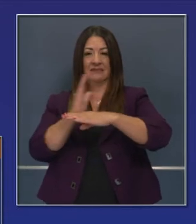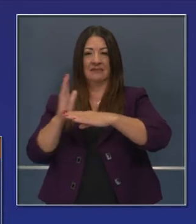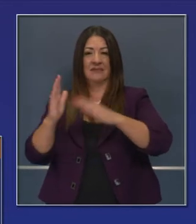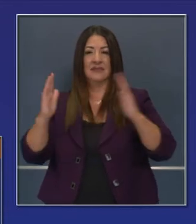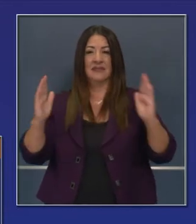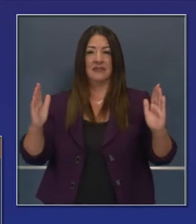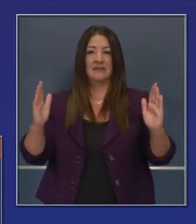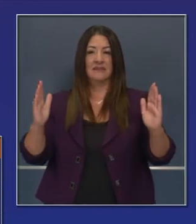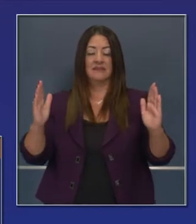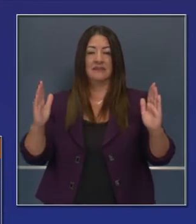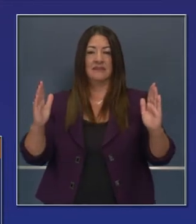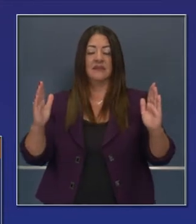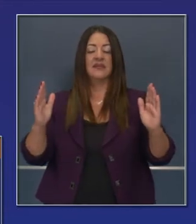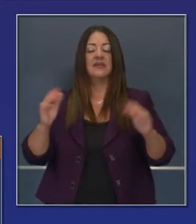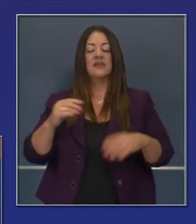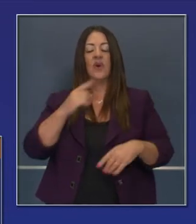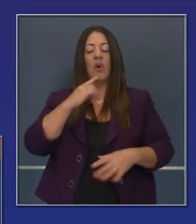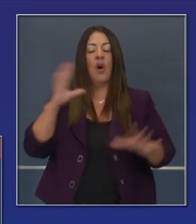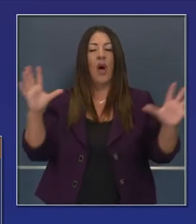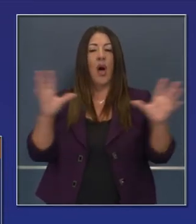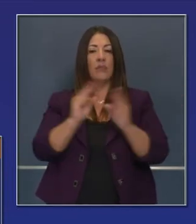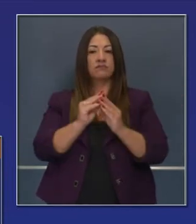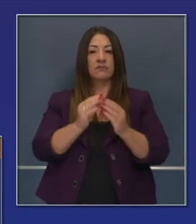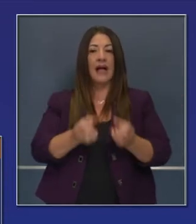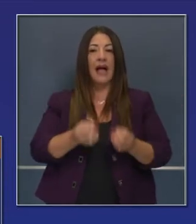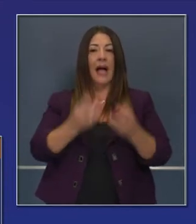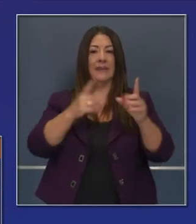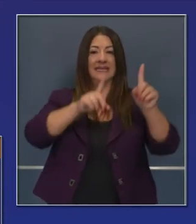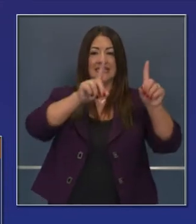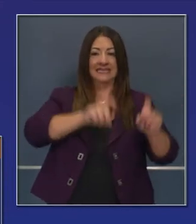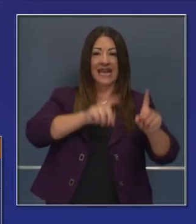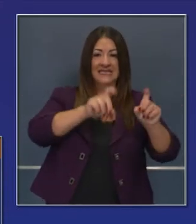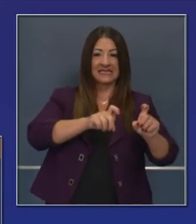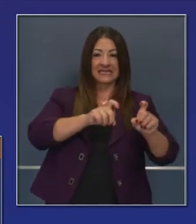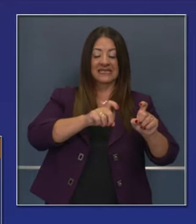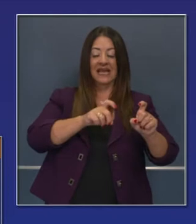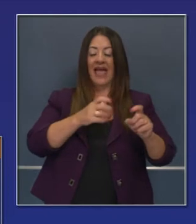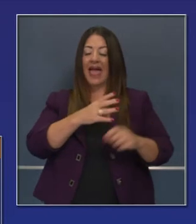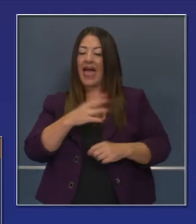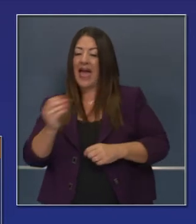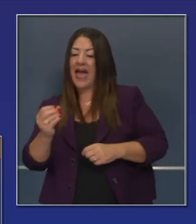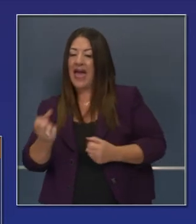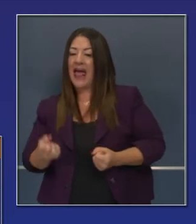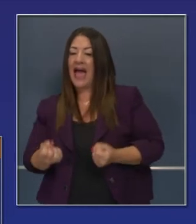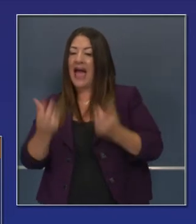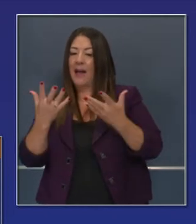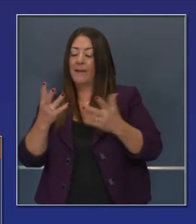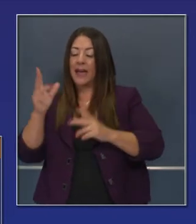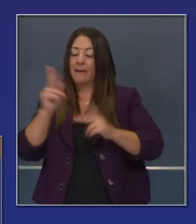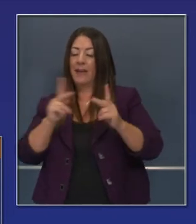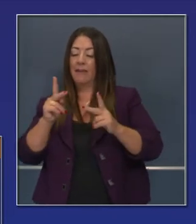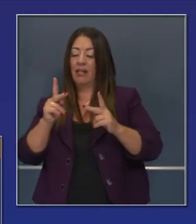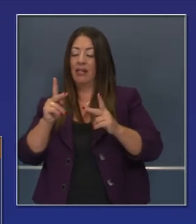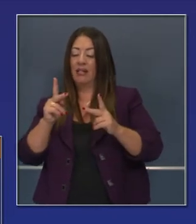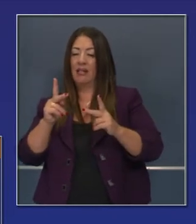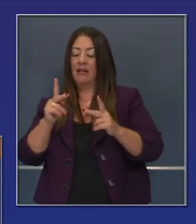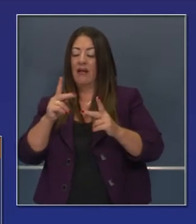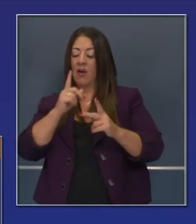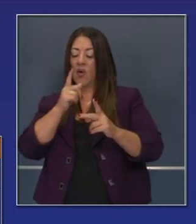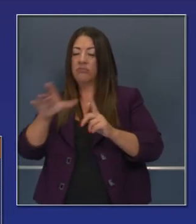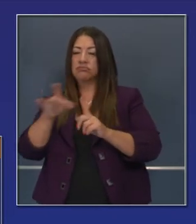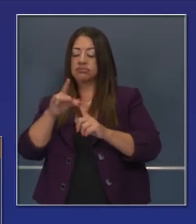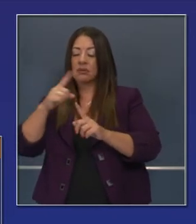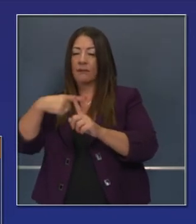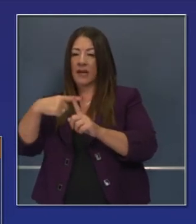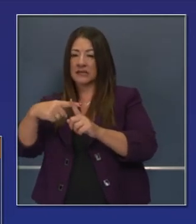de los últimos 14 días es ese número total de pruebas que se realizan arriba y el porcentaje de resultados positivos.